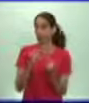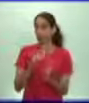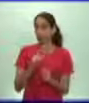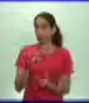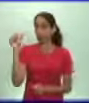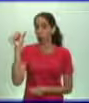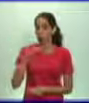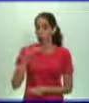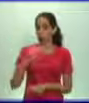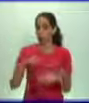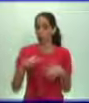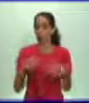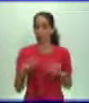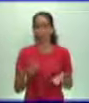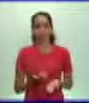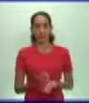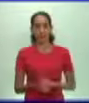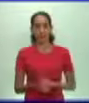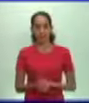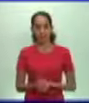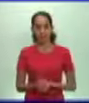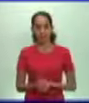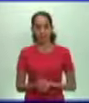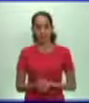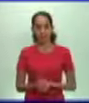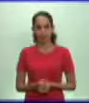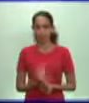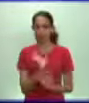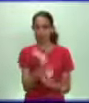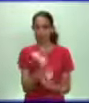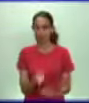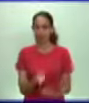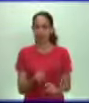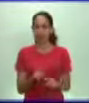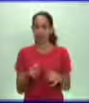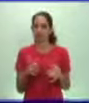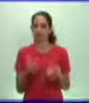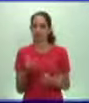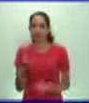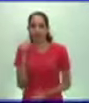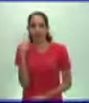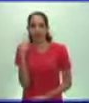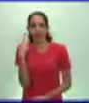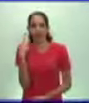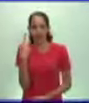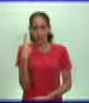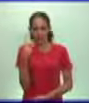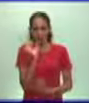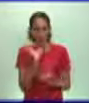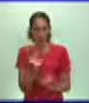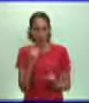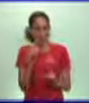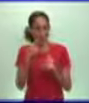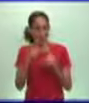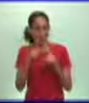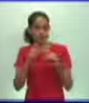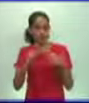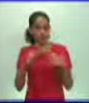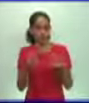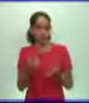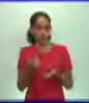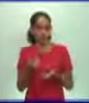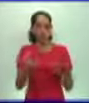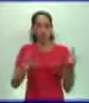que inició este movimiento de reforma religiosa. Pero lo cierto es que primero lo que tenía como propósito esos movimientos religiosos y esa